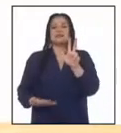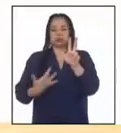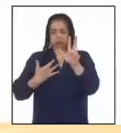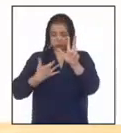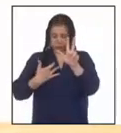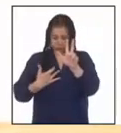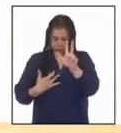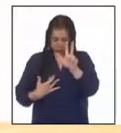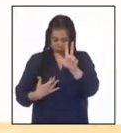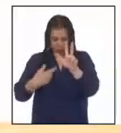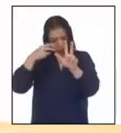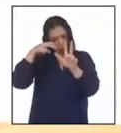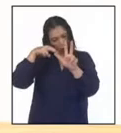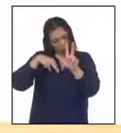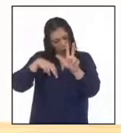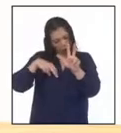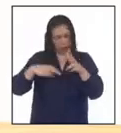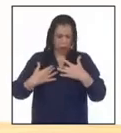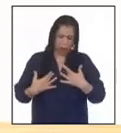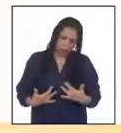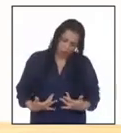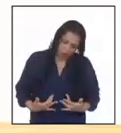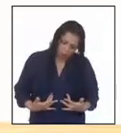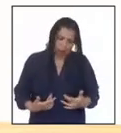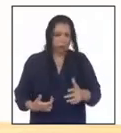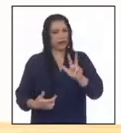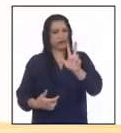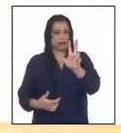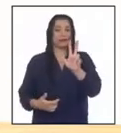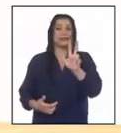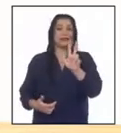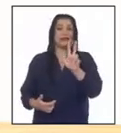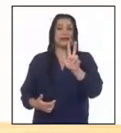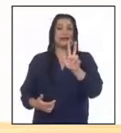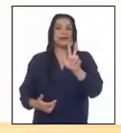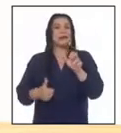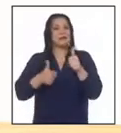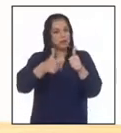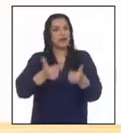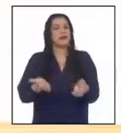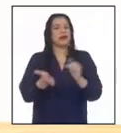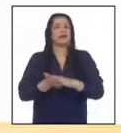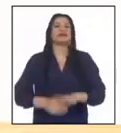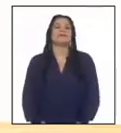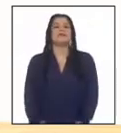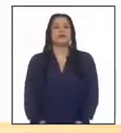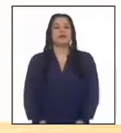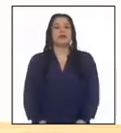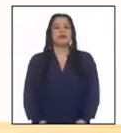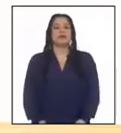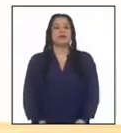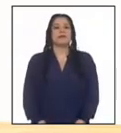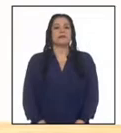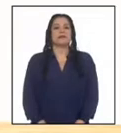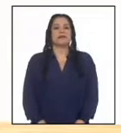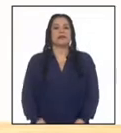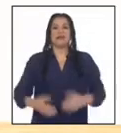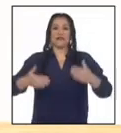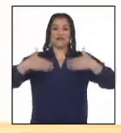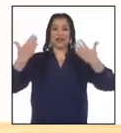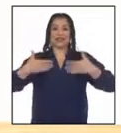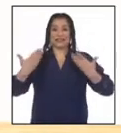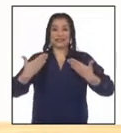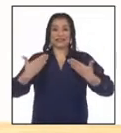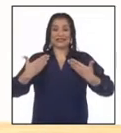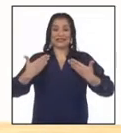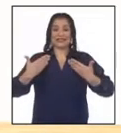voy a estar triste. Quizás miro el piso un poco desanimado, desanimada. Bien. Vamos a regresar. Entonces hago feliz,